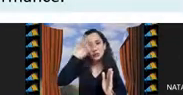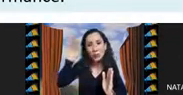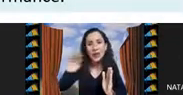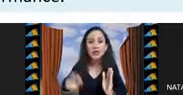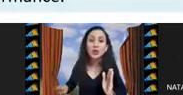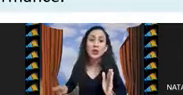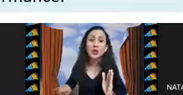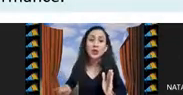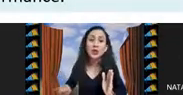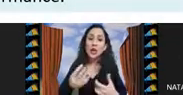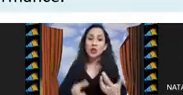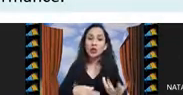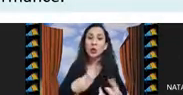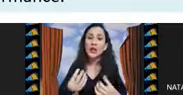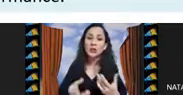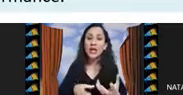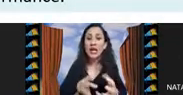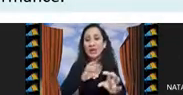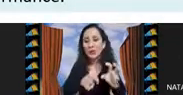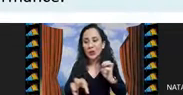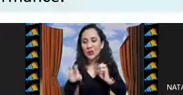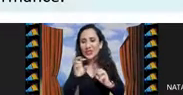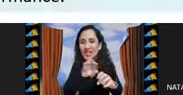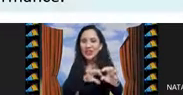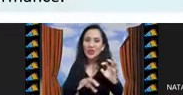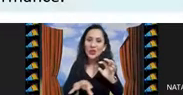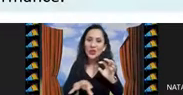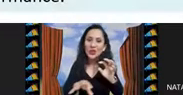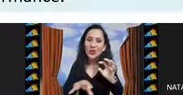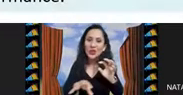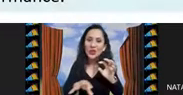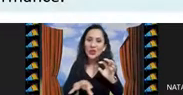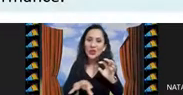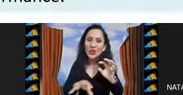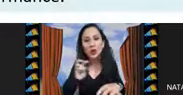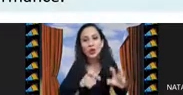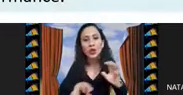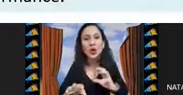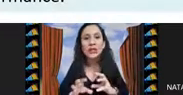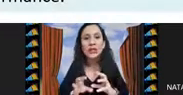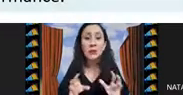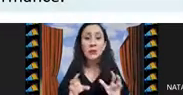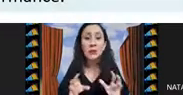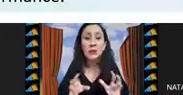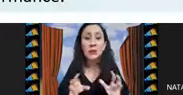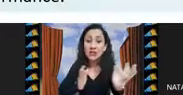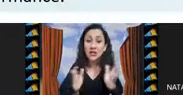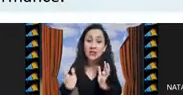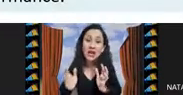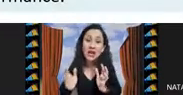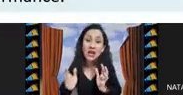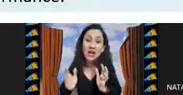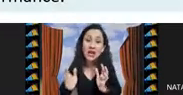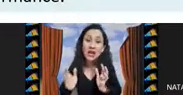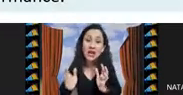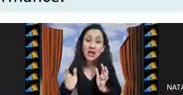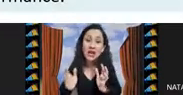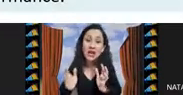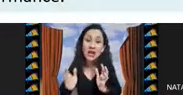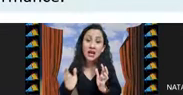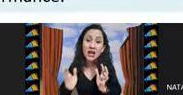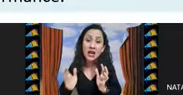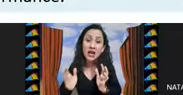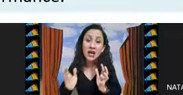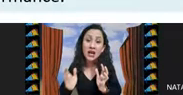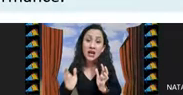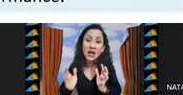operaciones o pasos en los cuales voy a ir procesando o generando soluciones para esa instancia y al